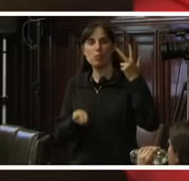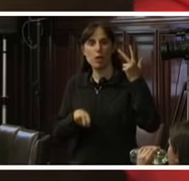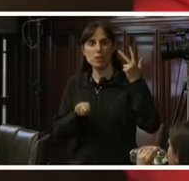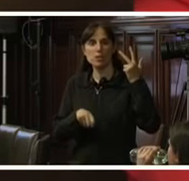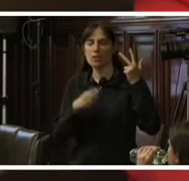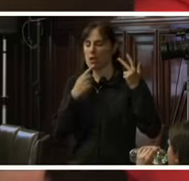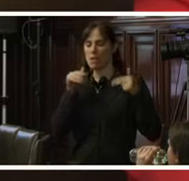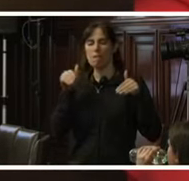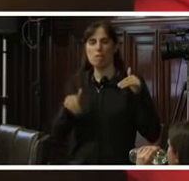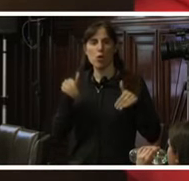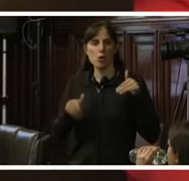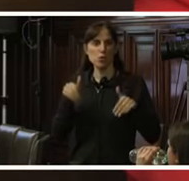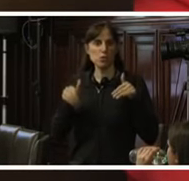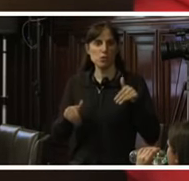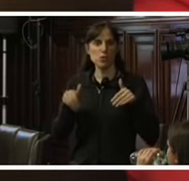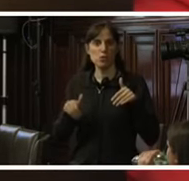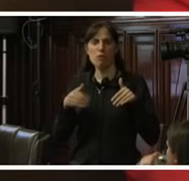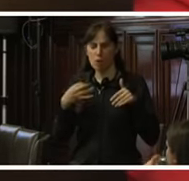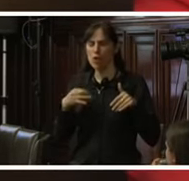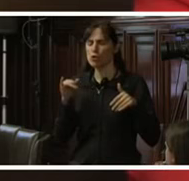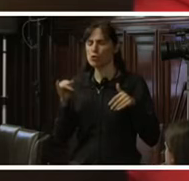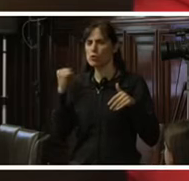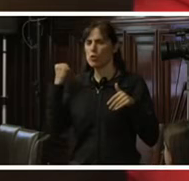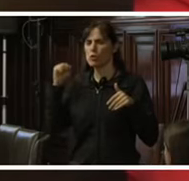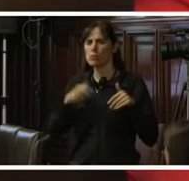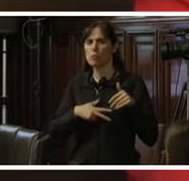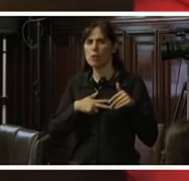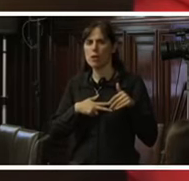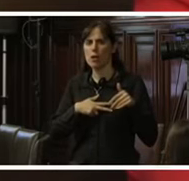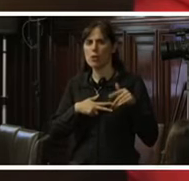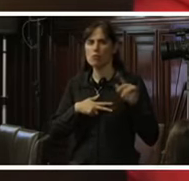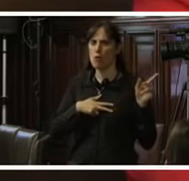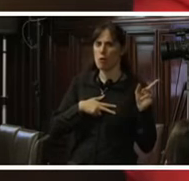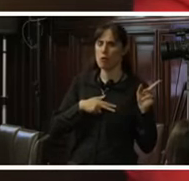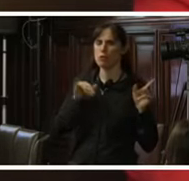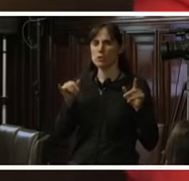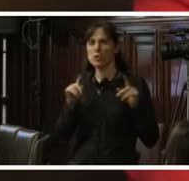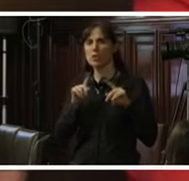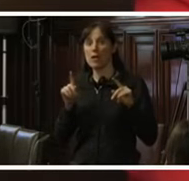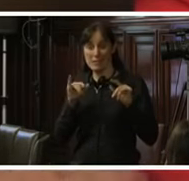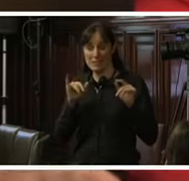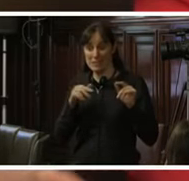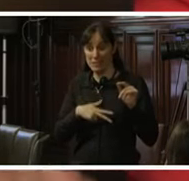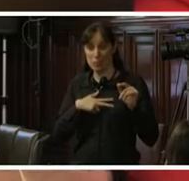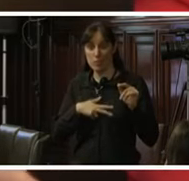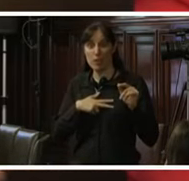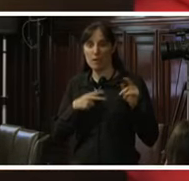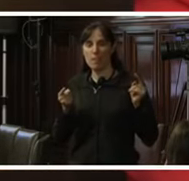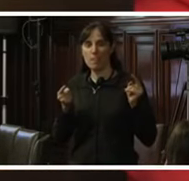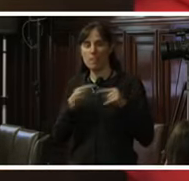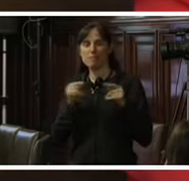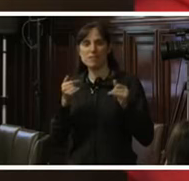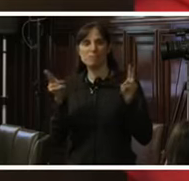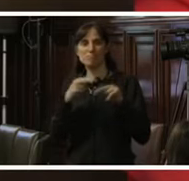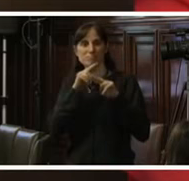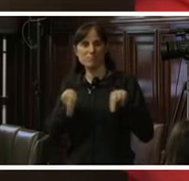considerar que si el delito o delitos en cuestión no serían de lesa humanidad, habría prescrito todo, dos que señalan, nosotros